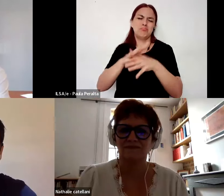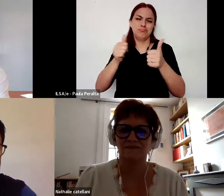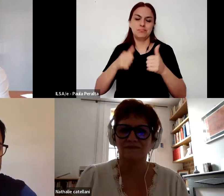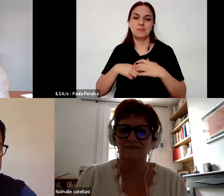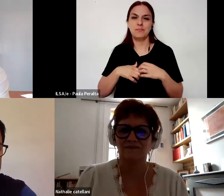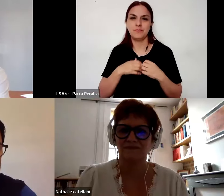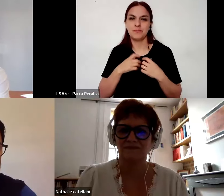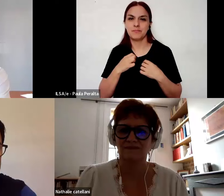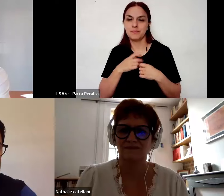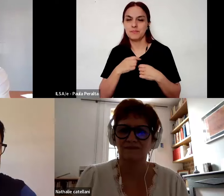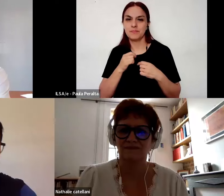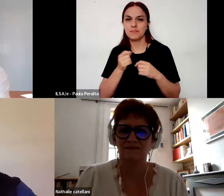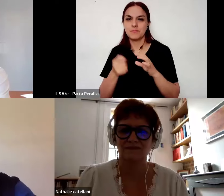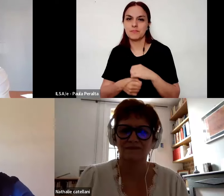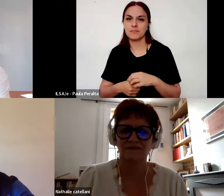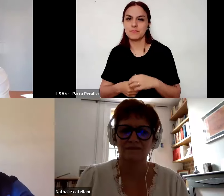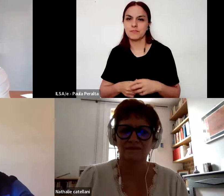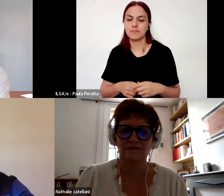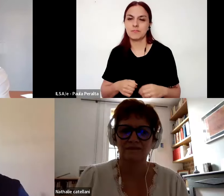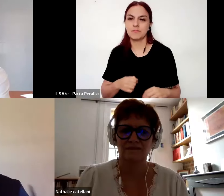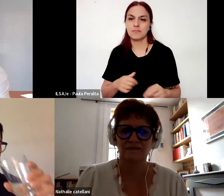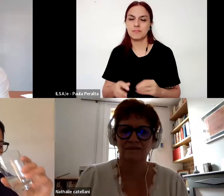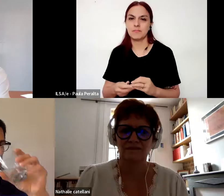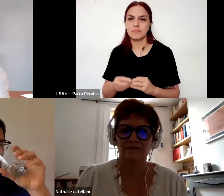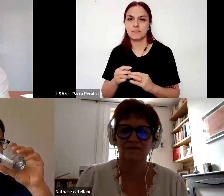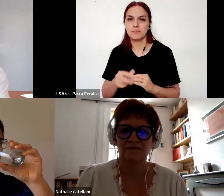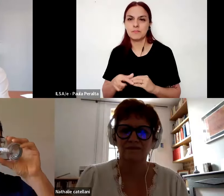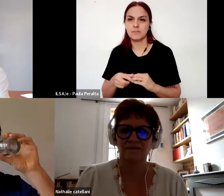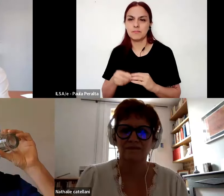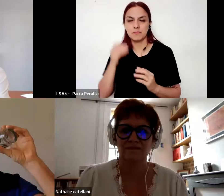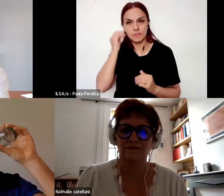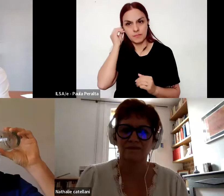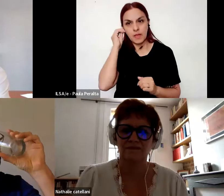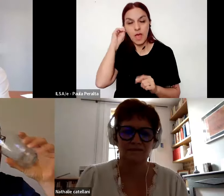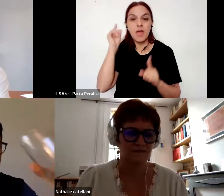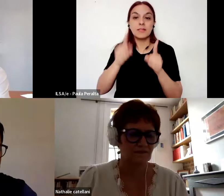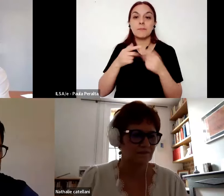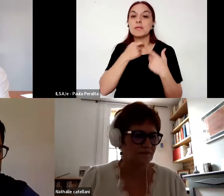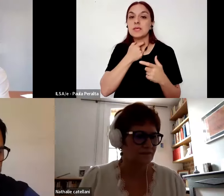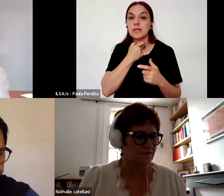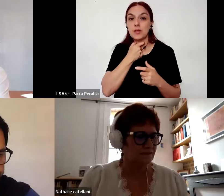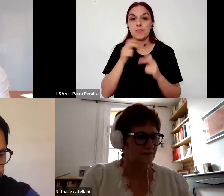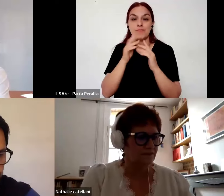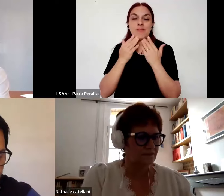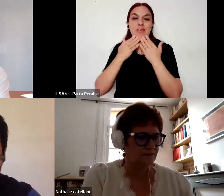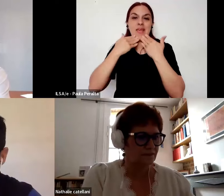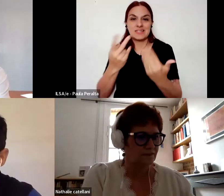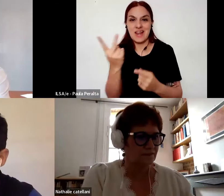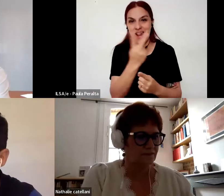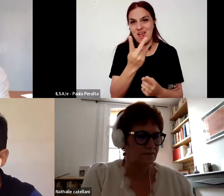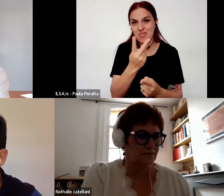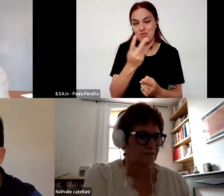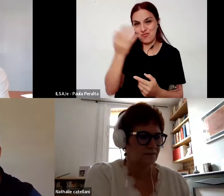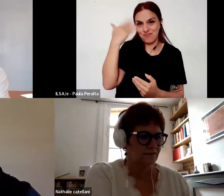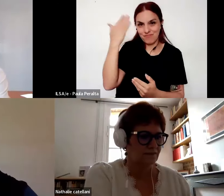perfecto yo quería agradecer a los dos oradores de